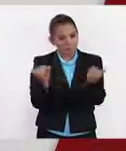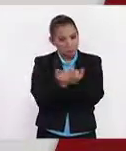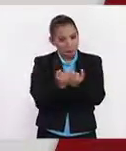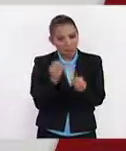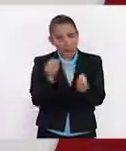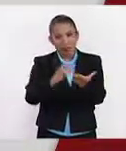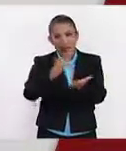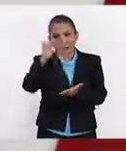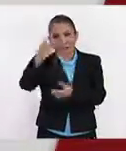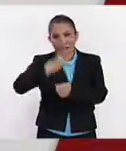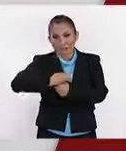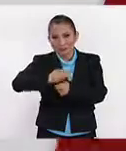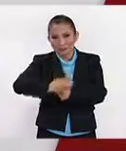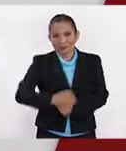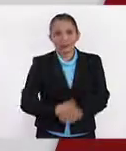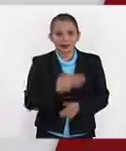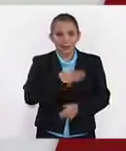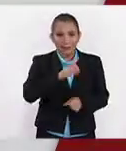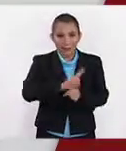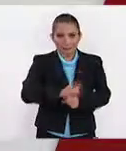Igualmente, muchas gracias por la invitación. Buen día. Buen día.